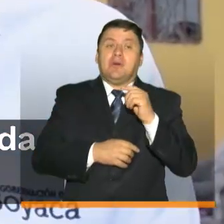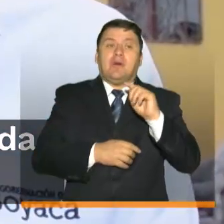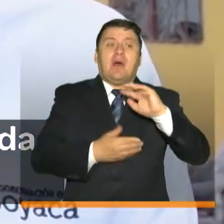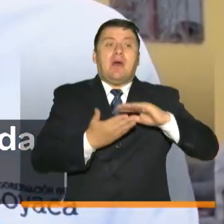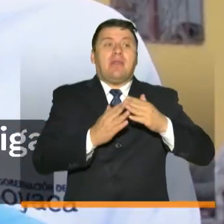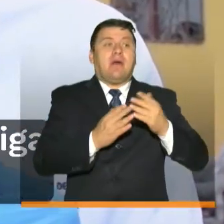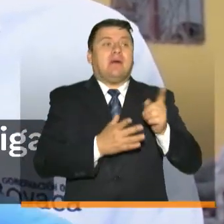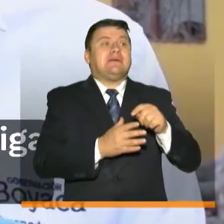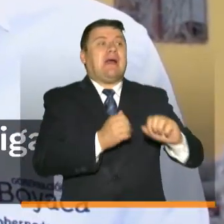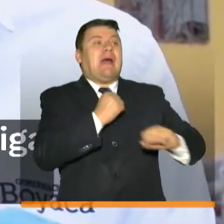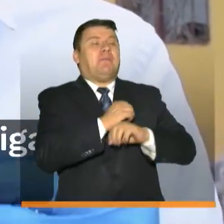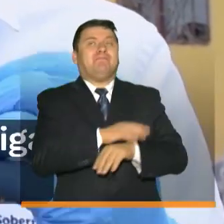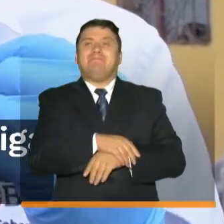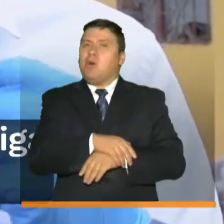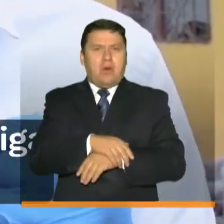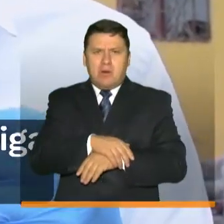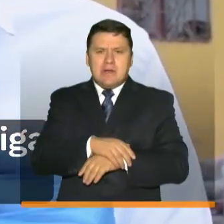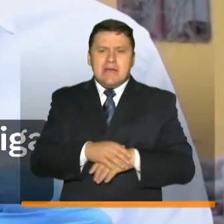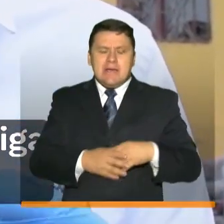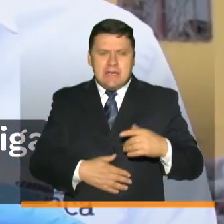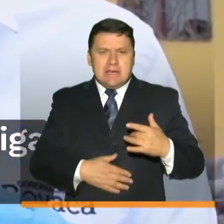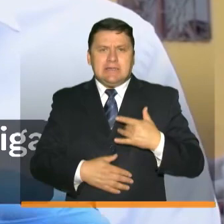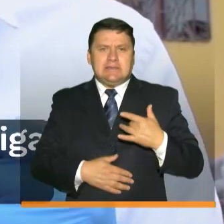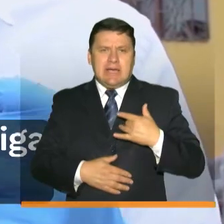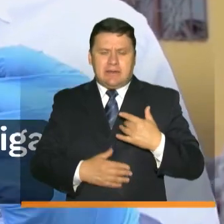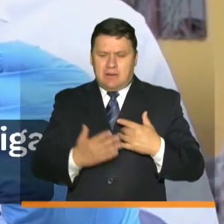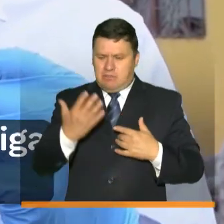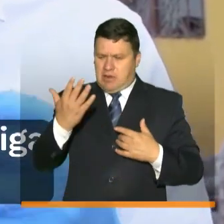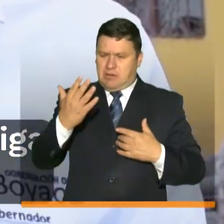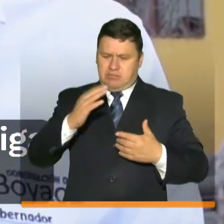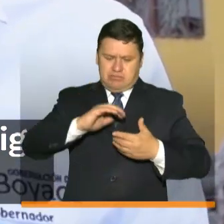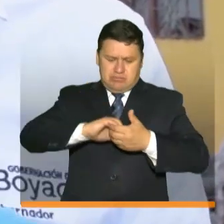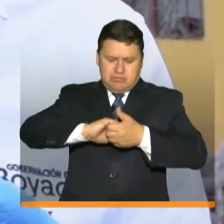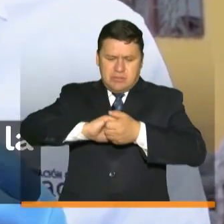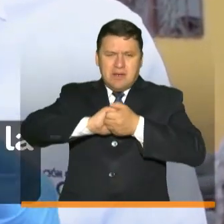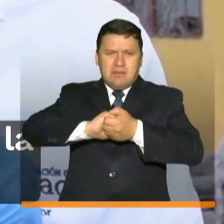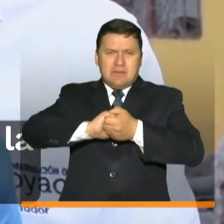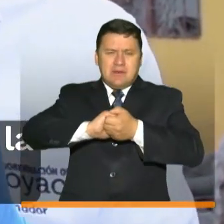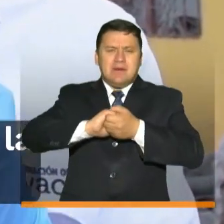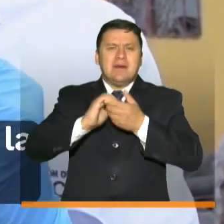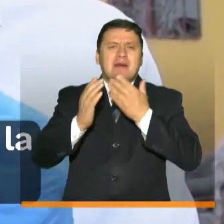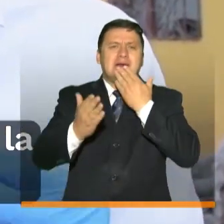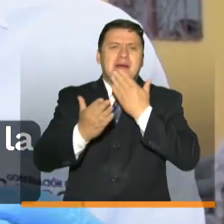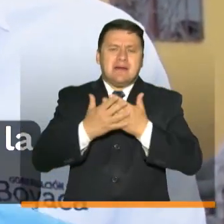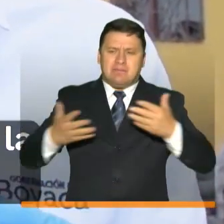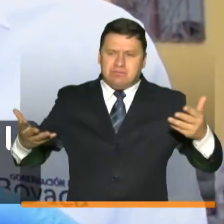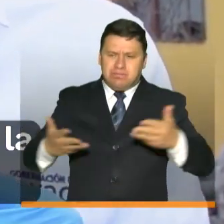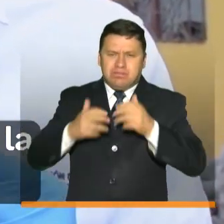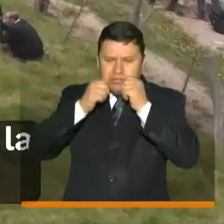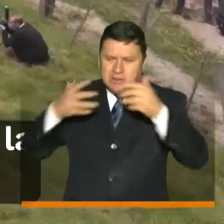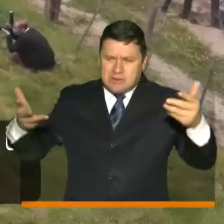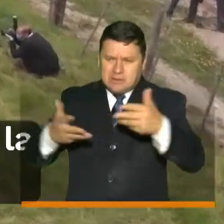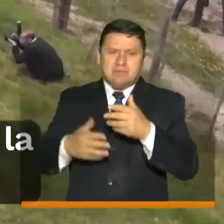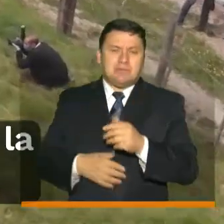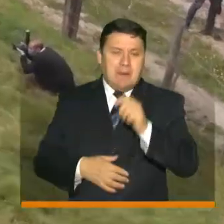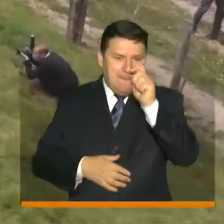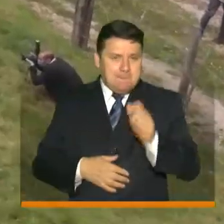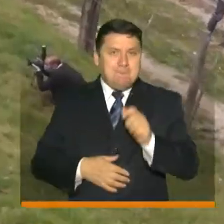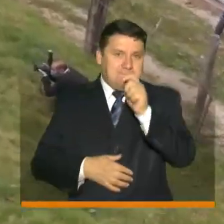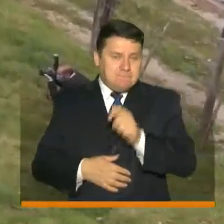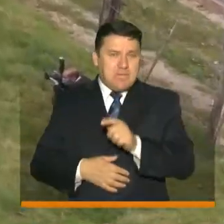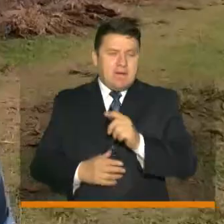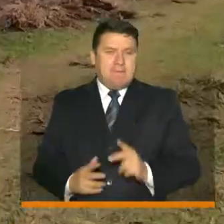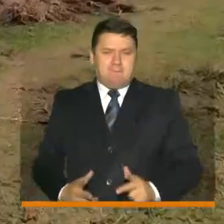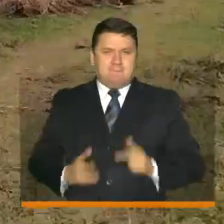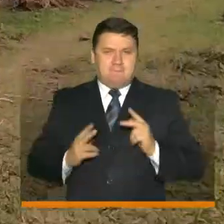comunidad le ayude sino que también sienten la mano amiga como lo sintieron hoy gracias a estas ayudas humanitarias la gente podrá tener